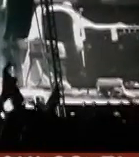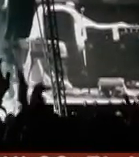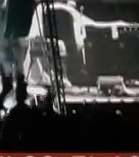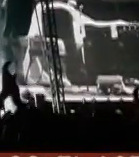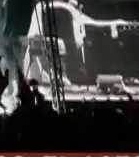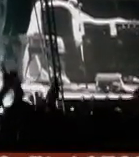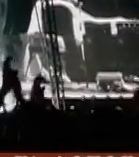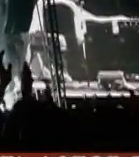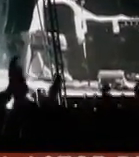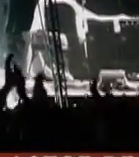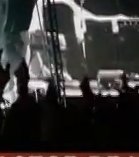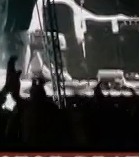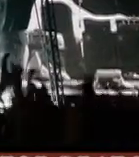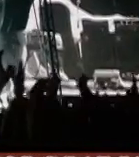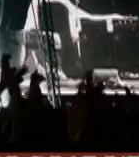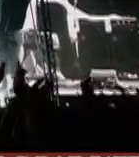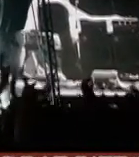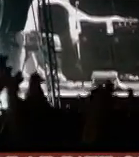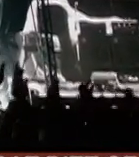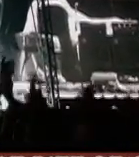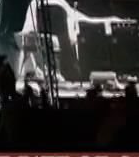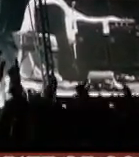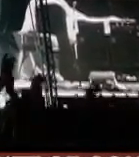México al Día Rufino Enríquez González